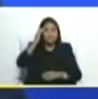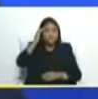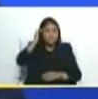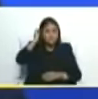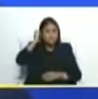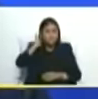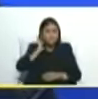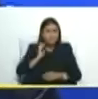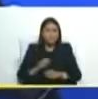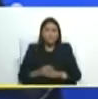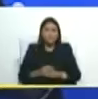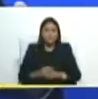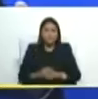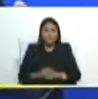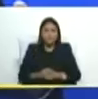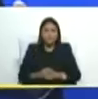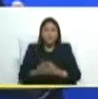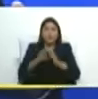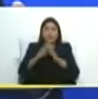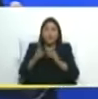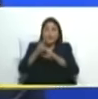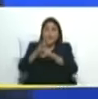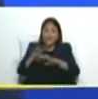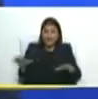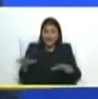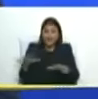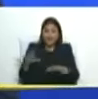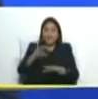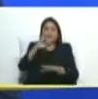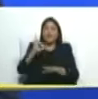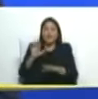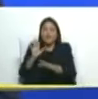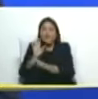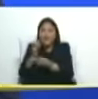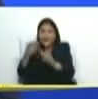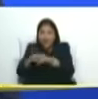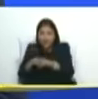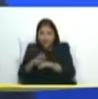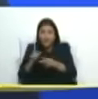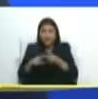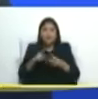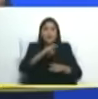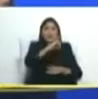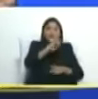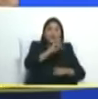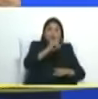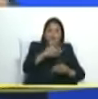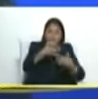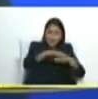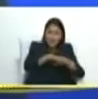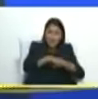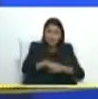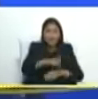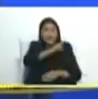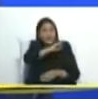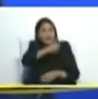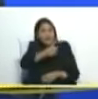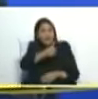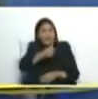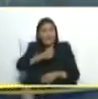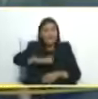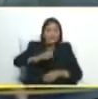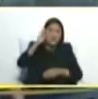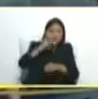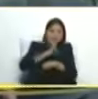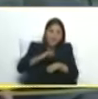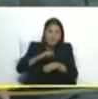activados todas las redes todas las ODI todos los jefes policiales y militares